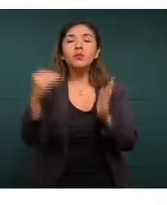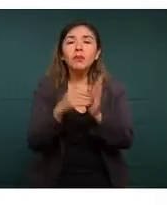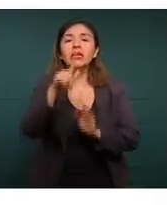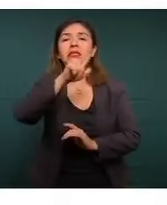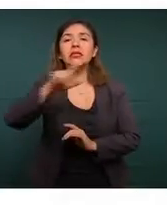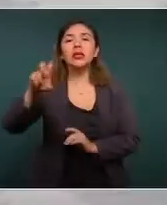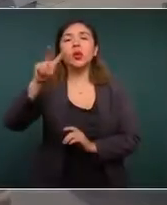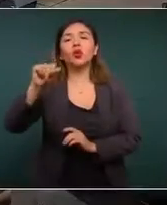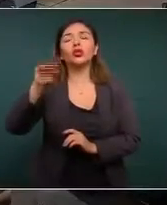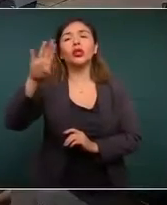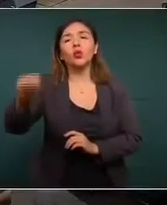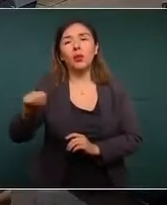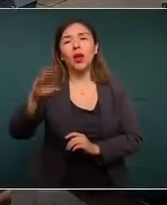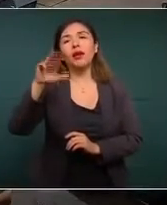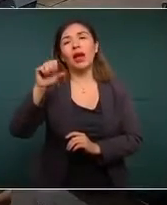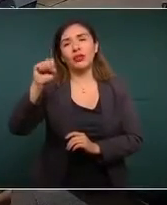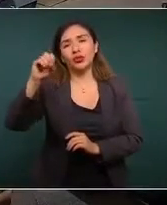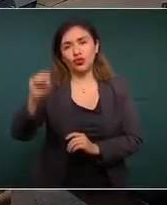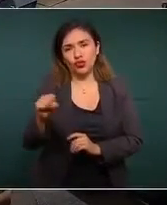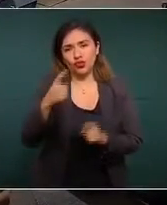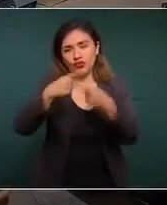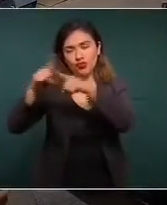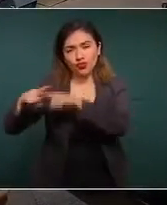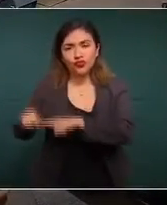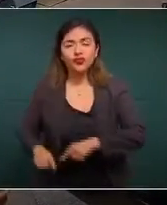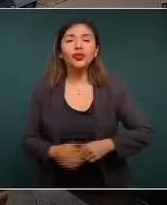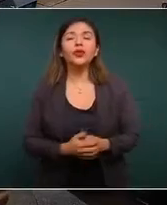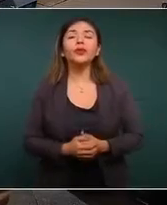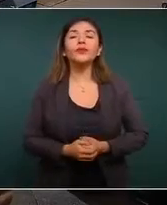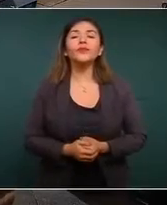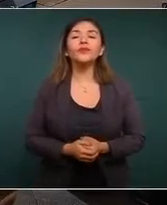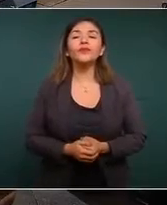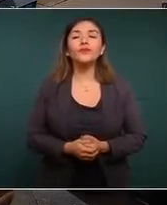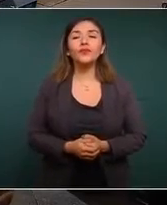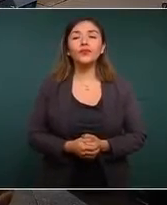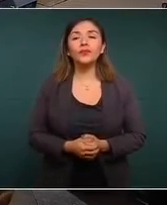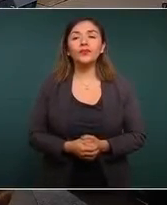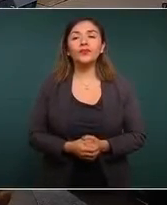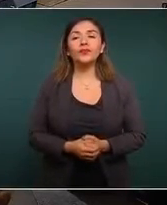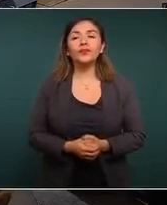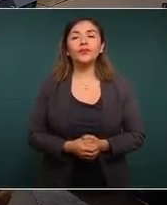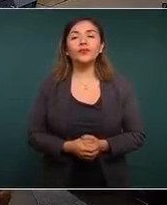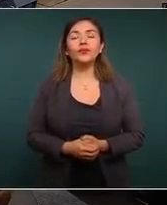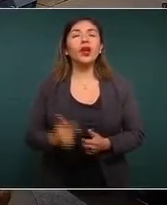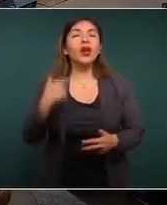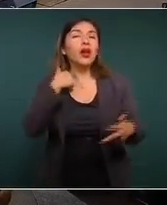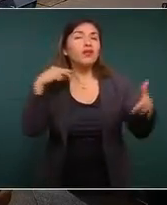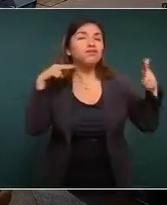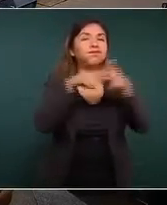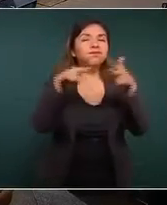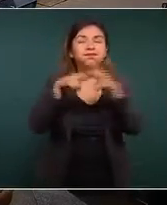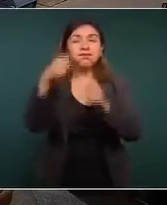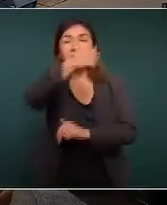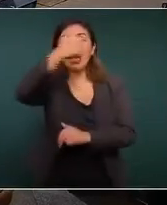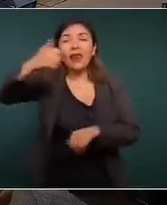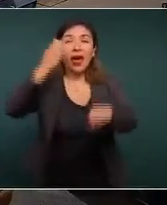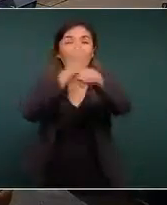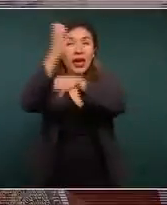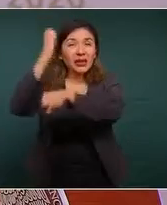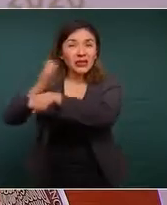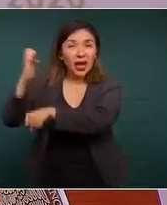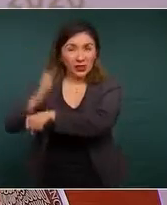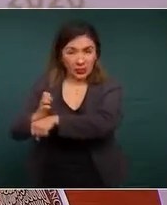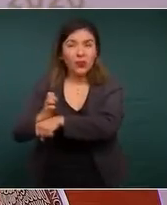789 delitos. La que sigue, por favor. Homicidios dolosos por cada entidad federativa,